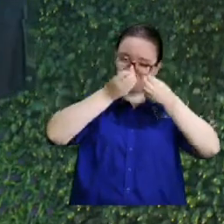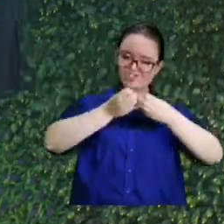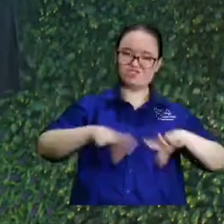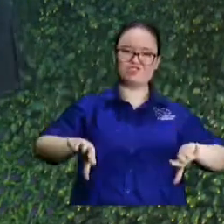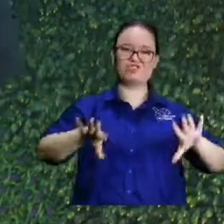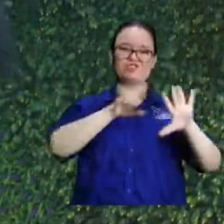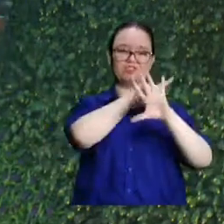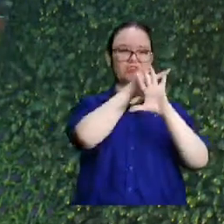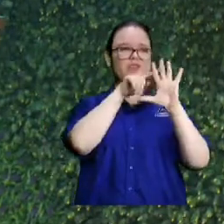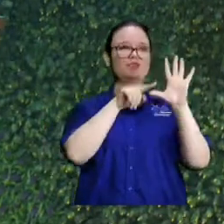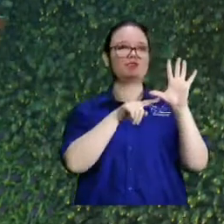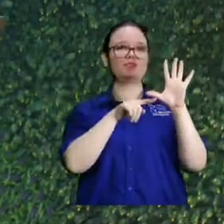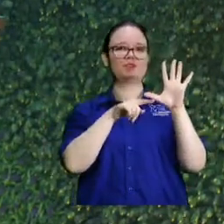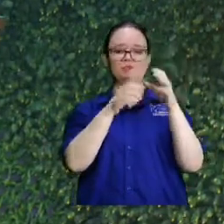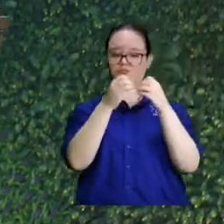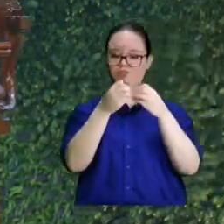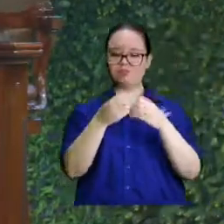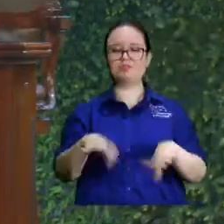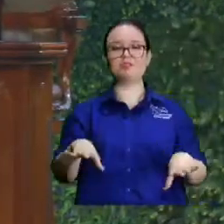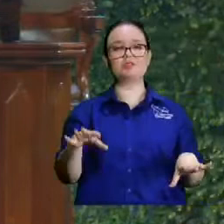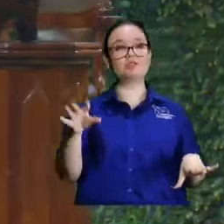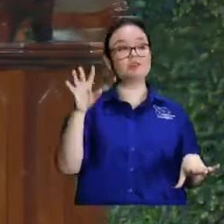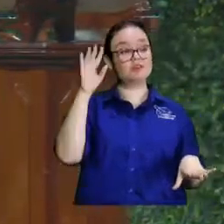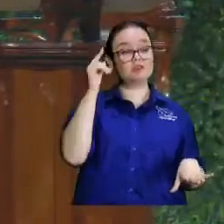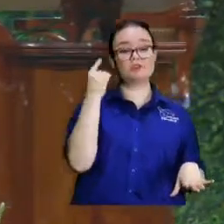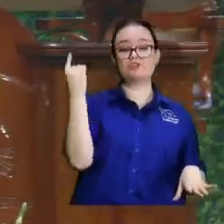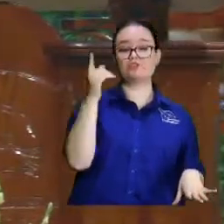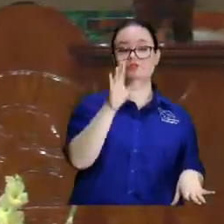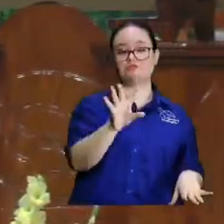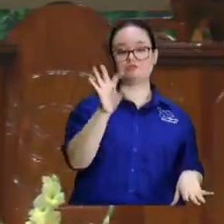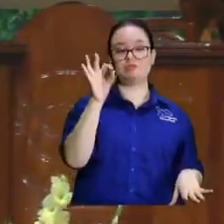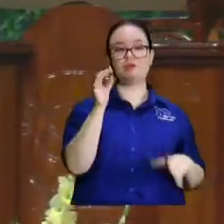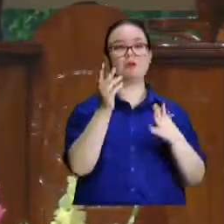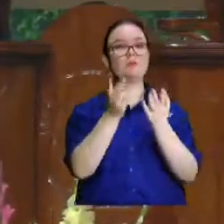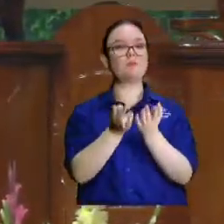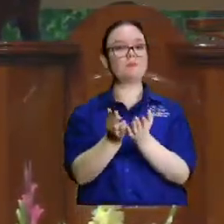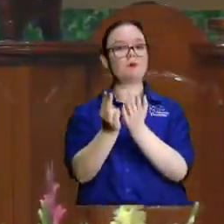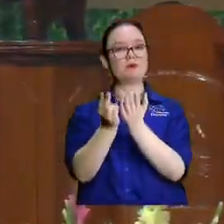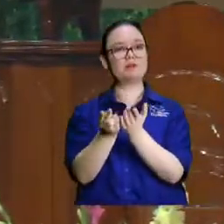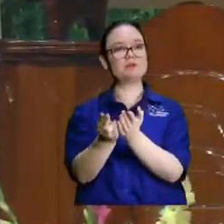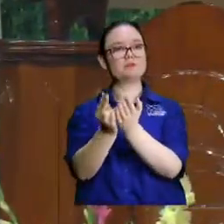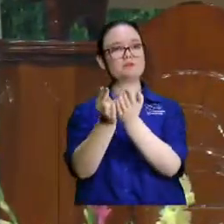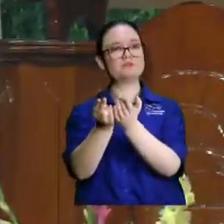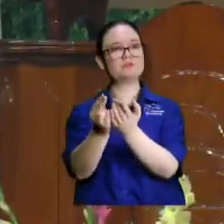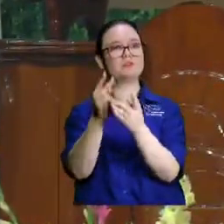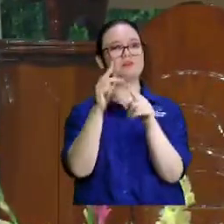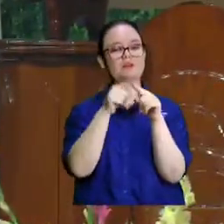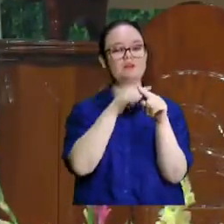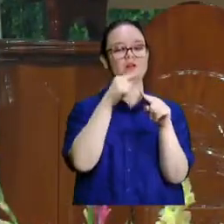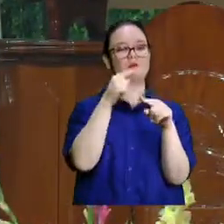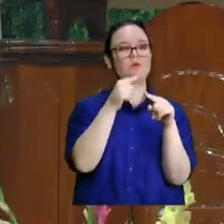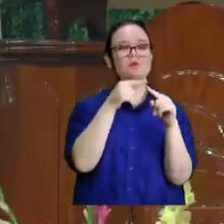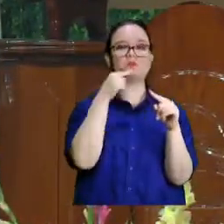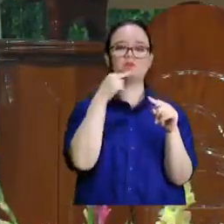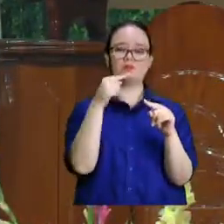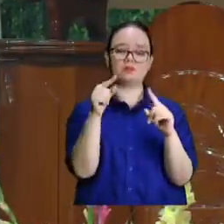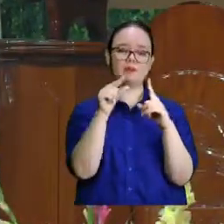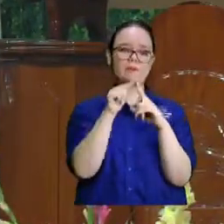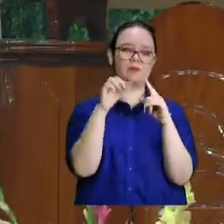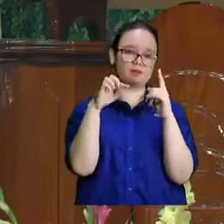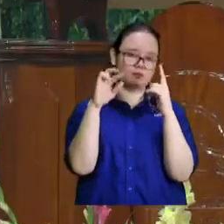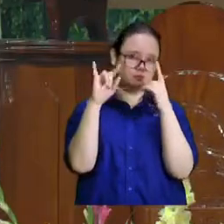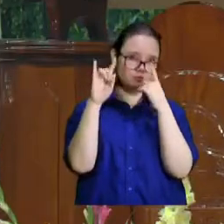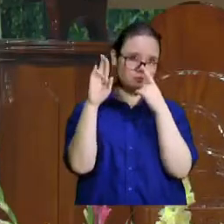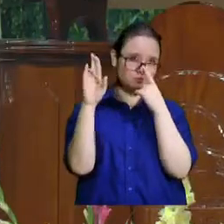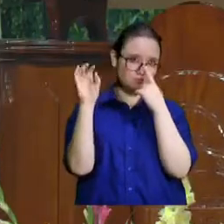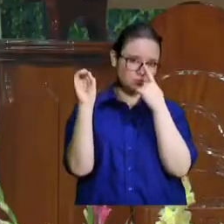a aquellos y solo dejó a Noé porque Noé era el único puro y cuando dice la palabra puro habla